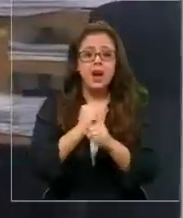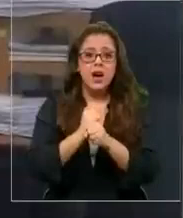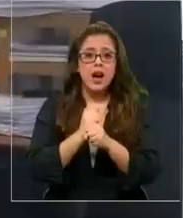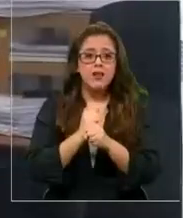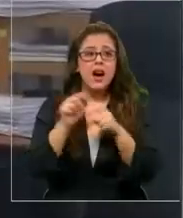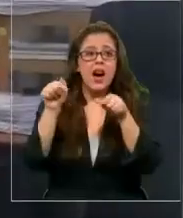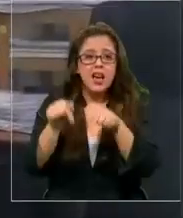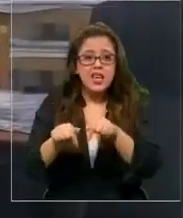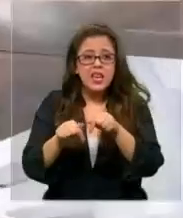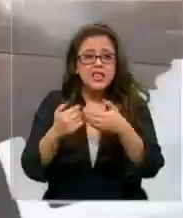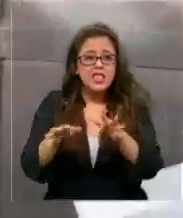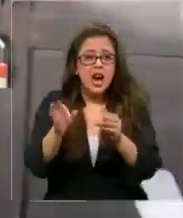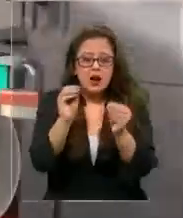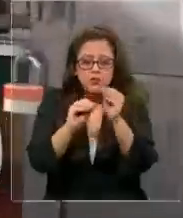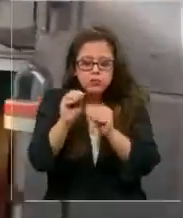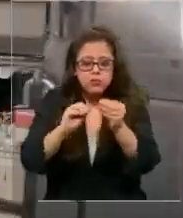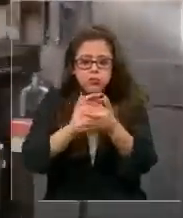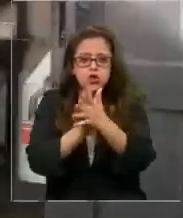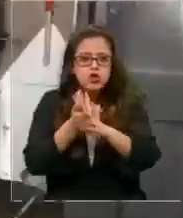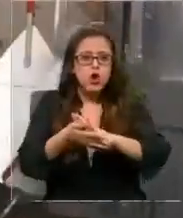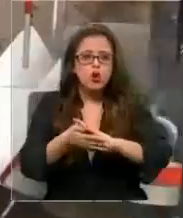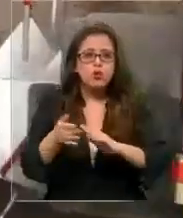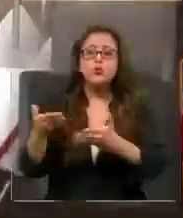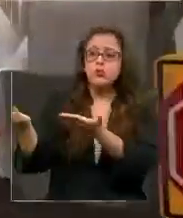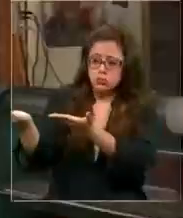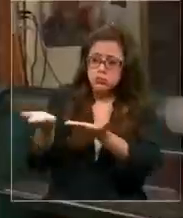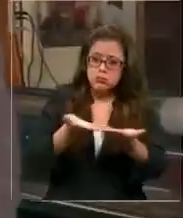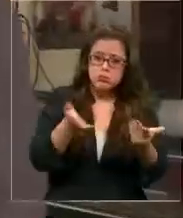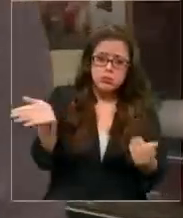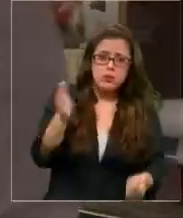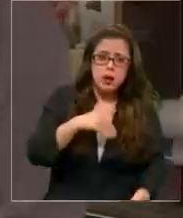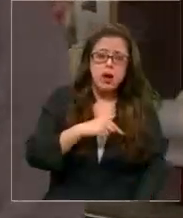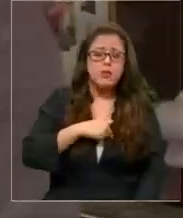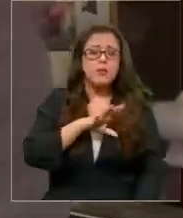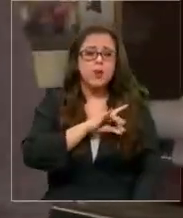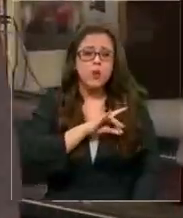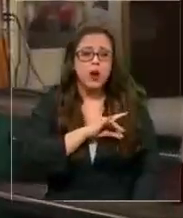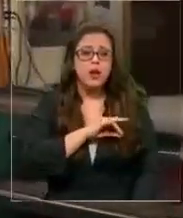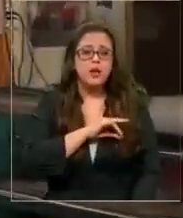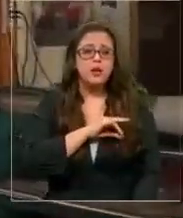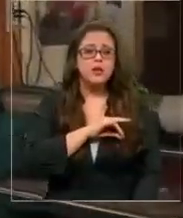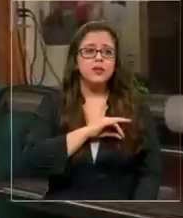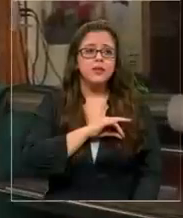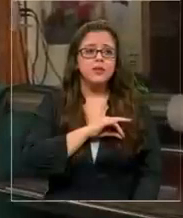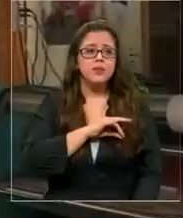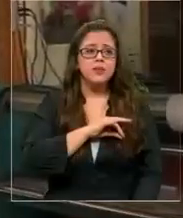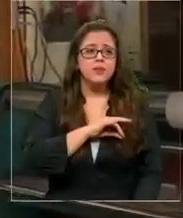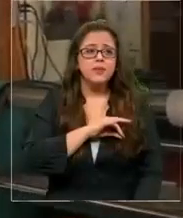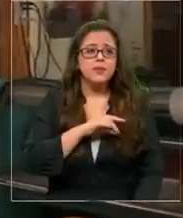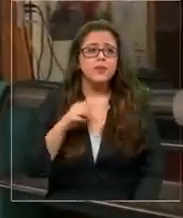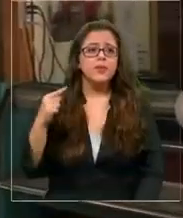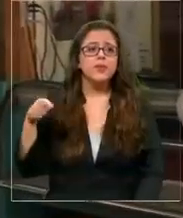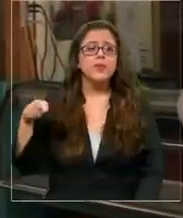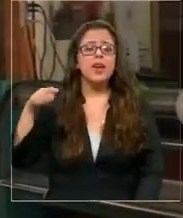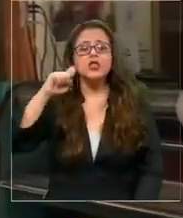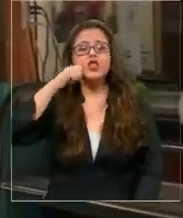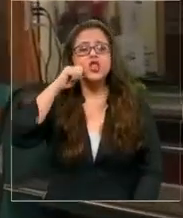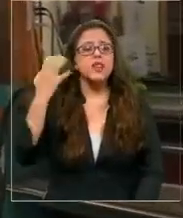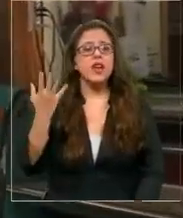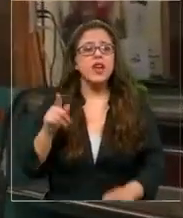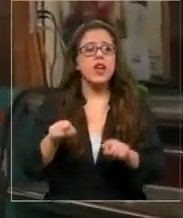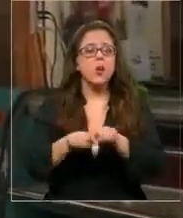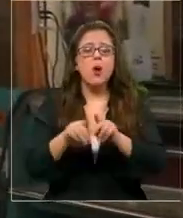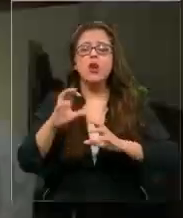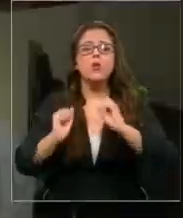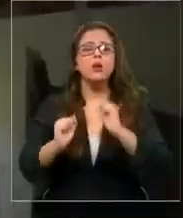aquí desarrollaba toda su obra. Si gustas pasan para acá, me duele esto. Se los catalogó como una empresa, como